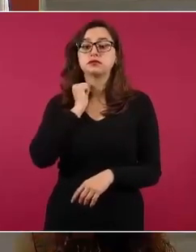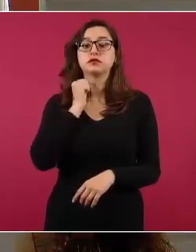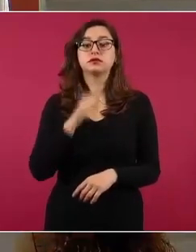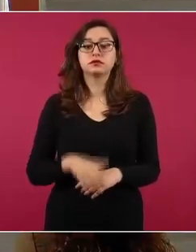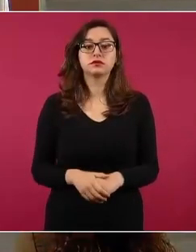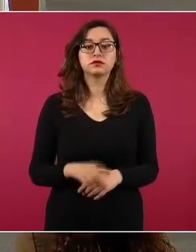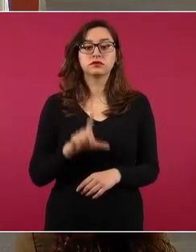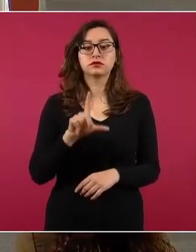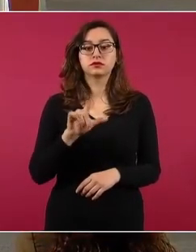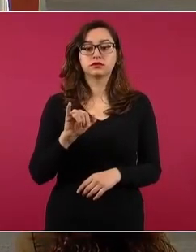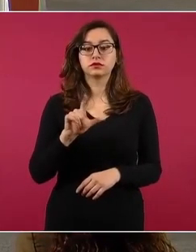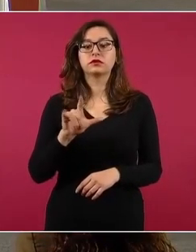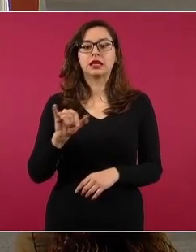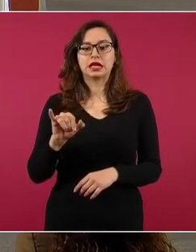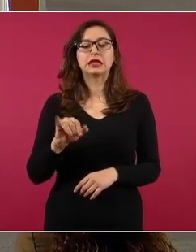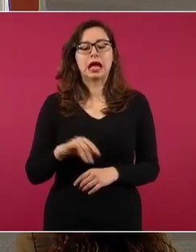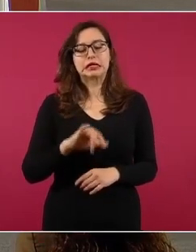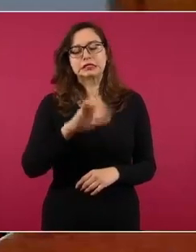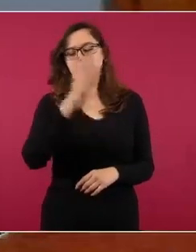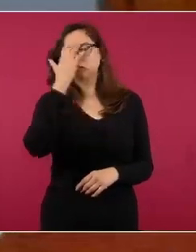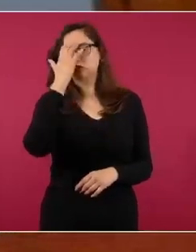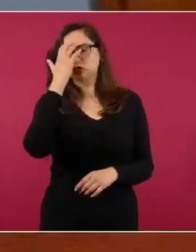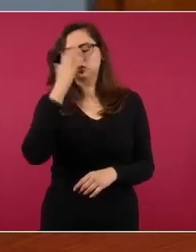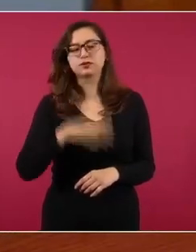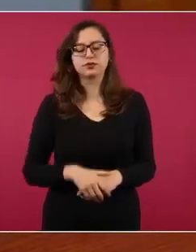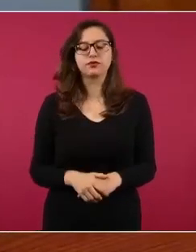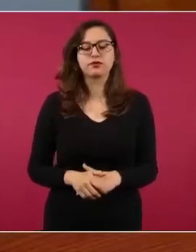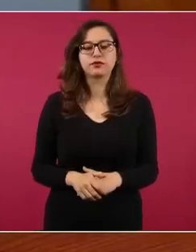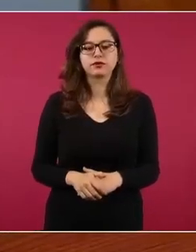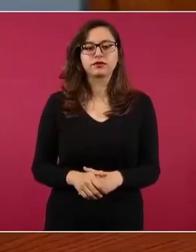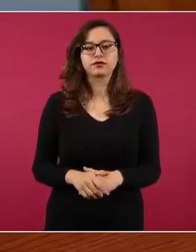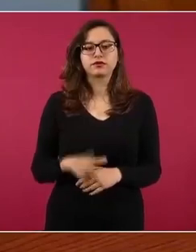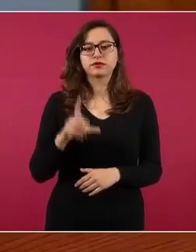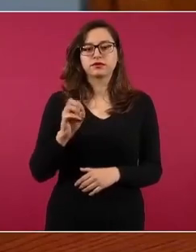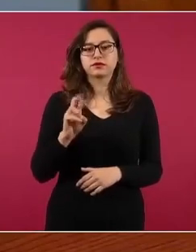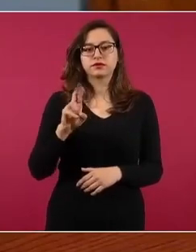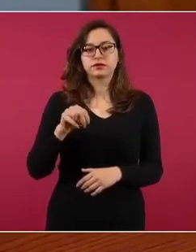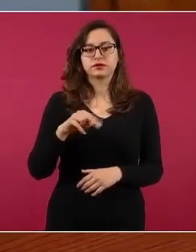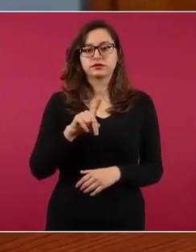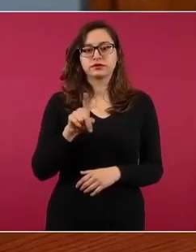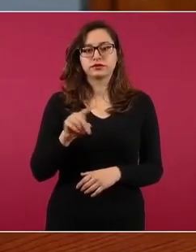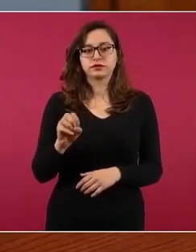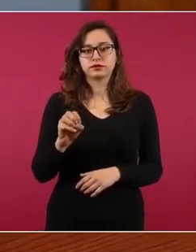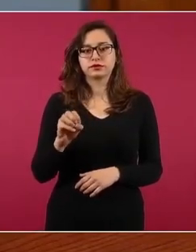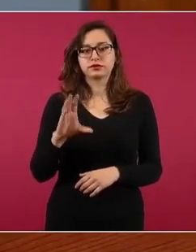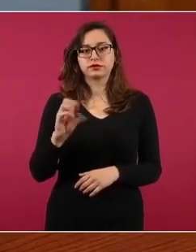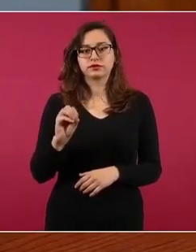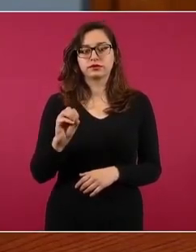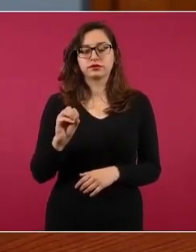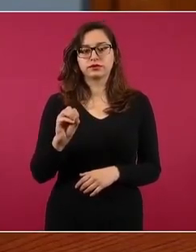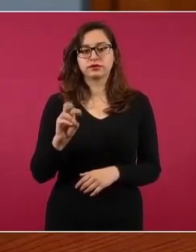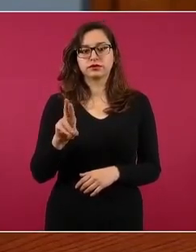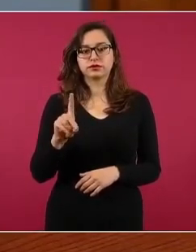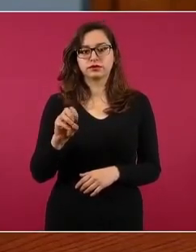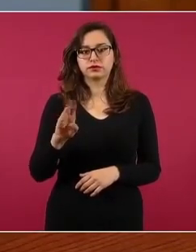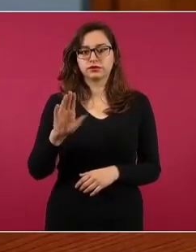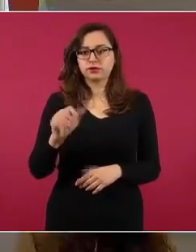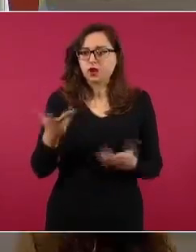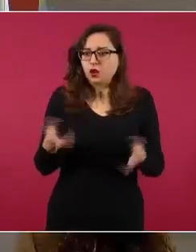Lili Tellez, sé quién es. Lorenzo Córdoba, pero ese es el del INE, ese no puede.